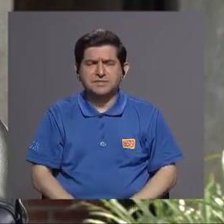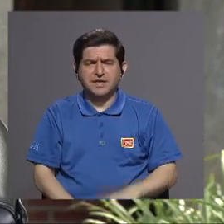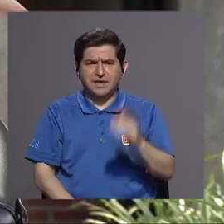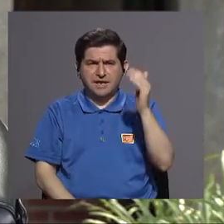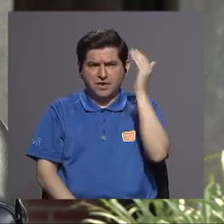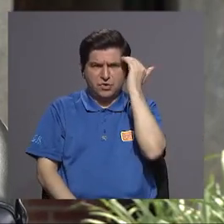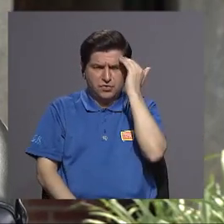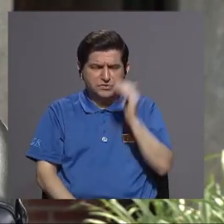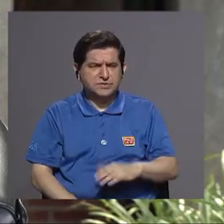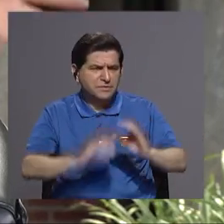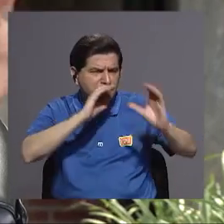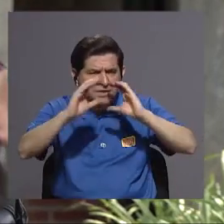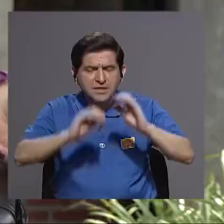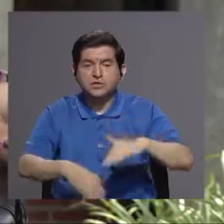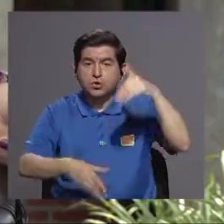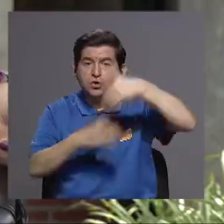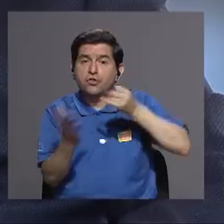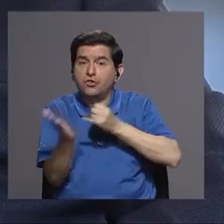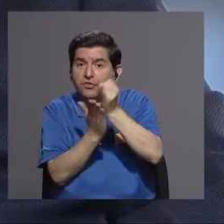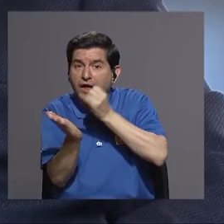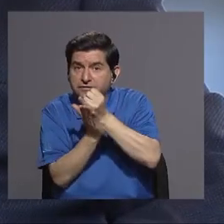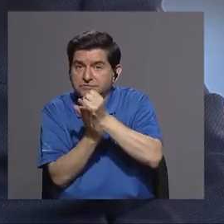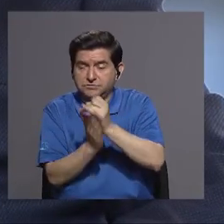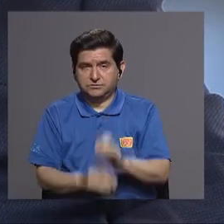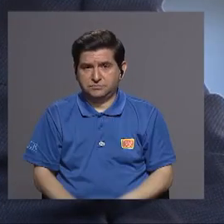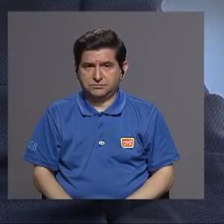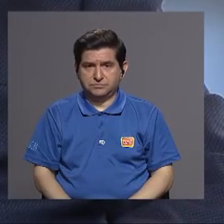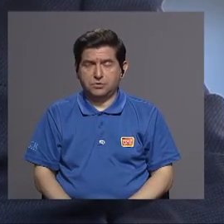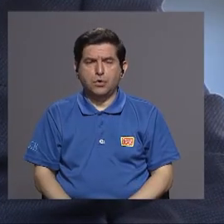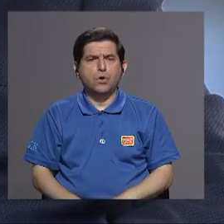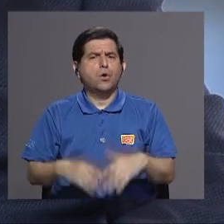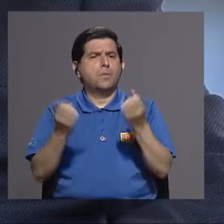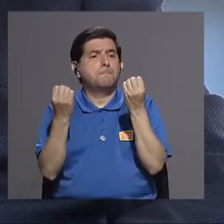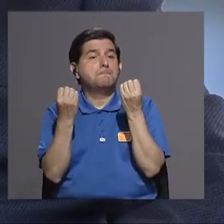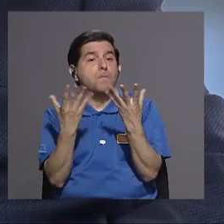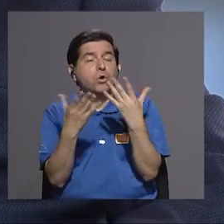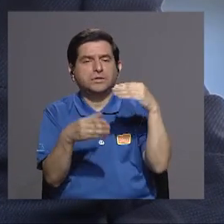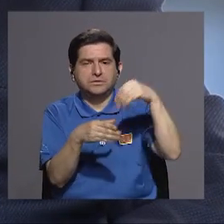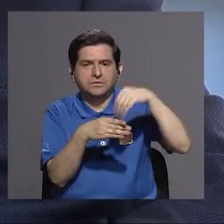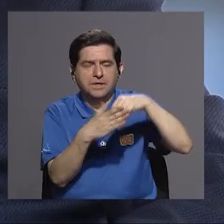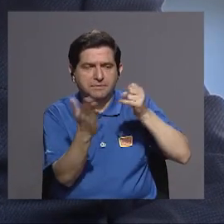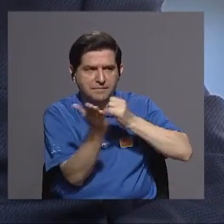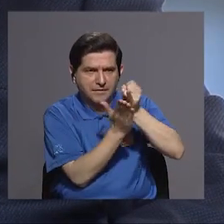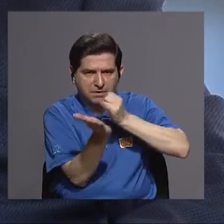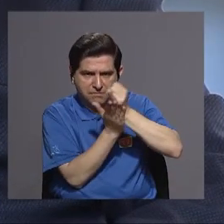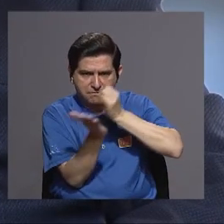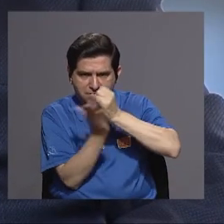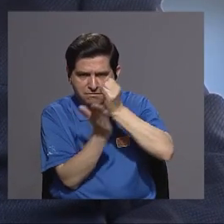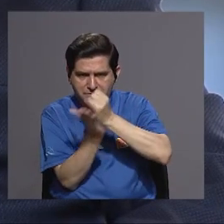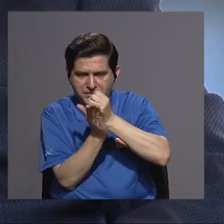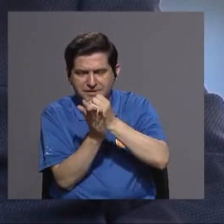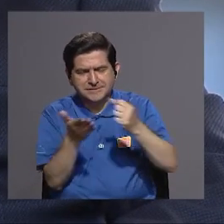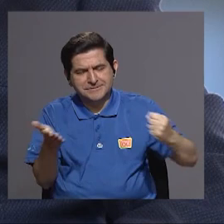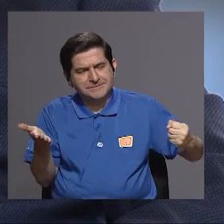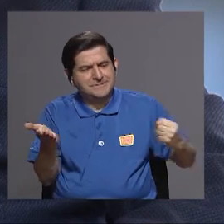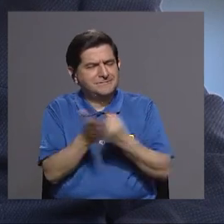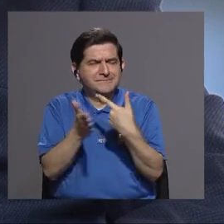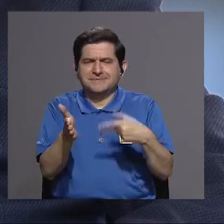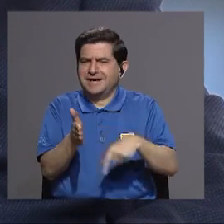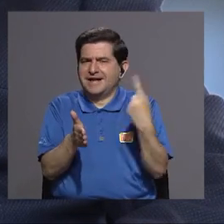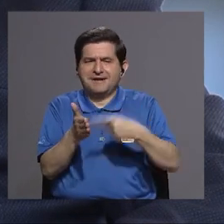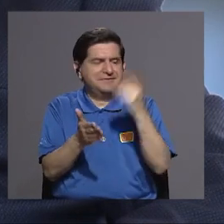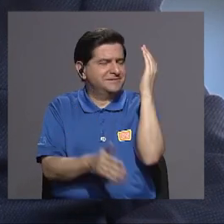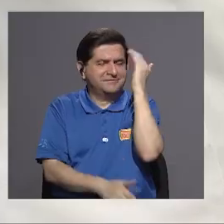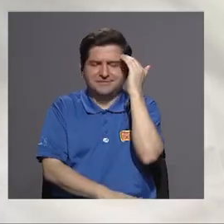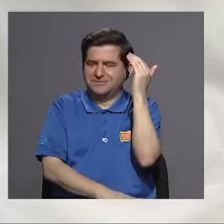transmisión de conocimientos en la investigación bueno hace una gran cantidad de aportes en investigación que desgraciadamente muchas